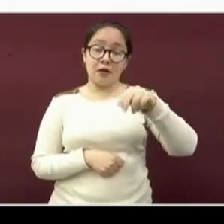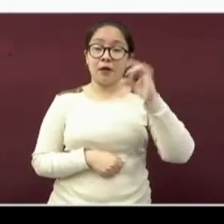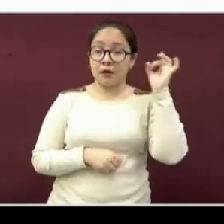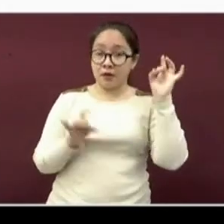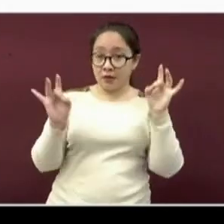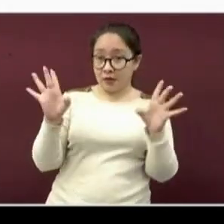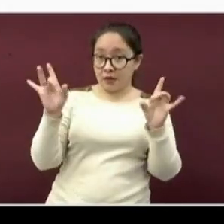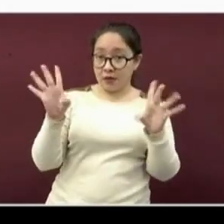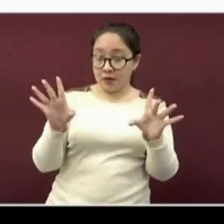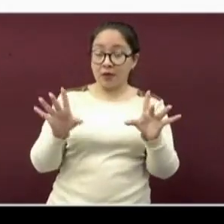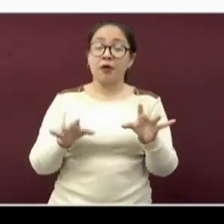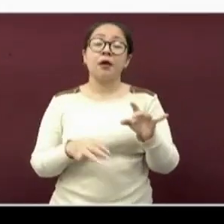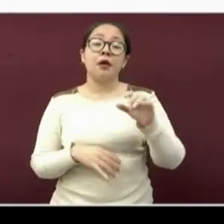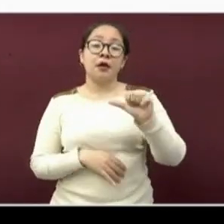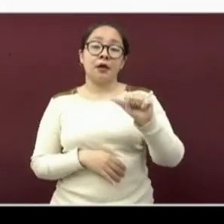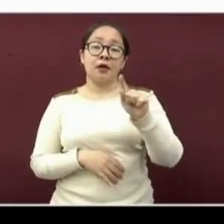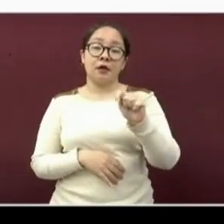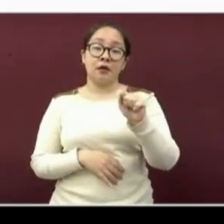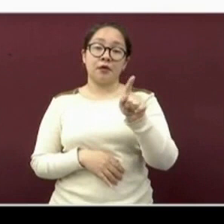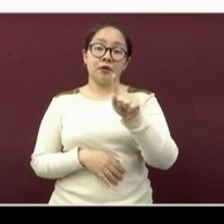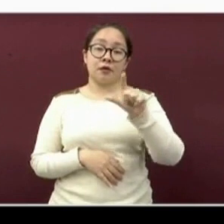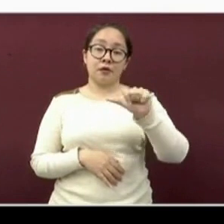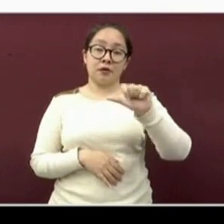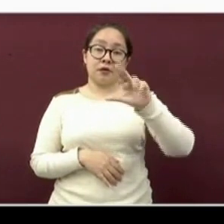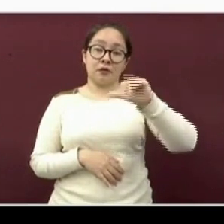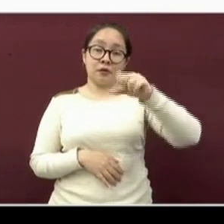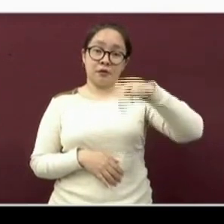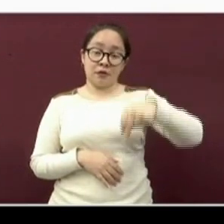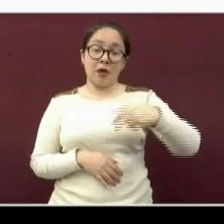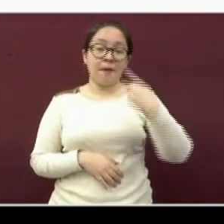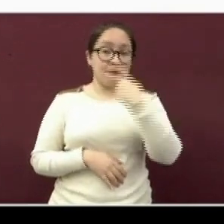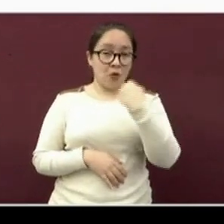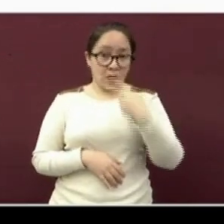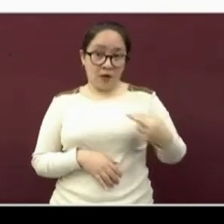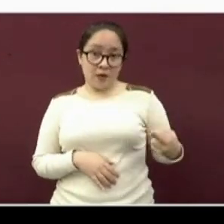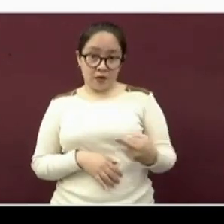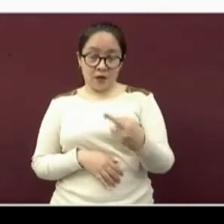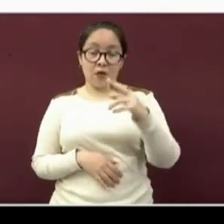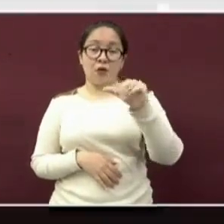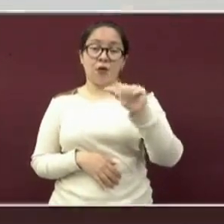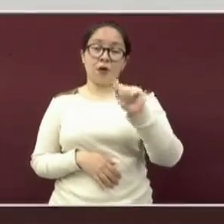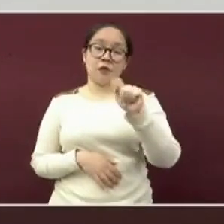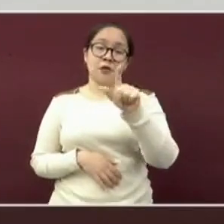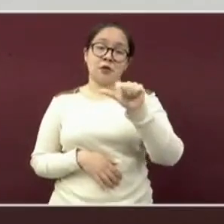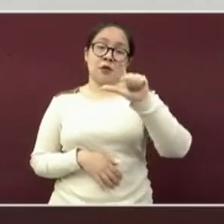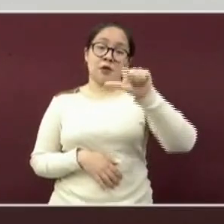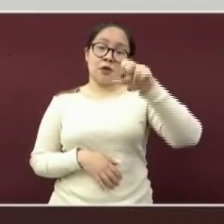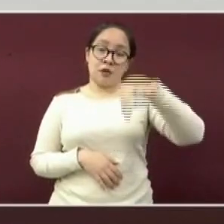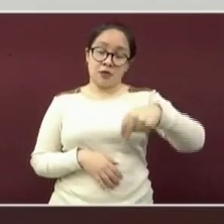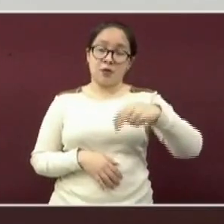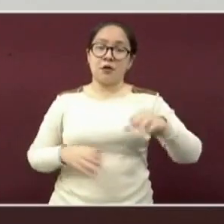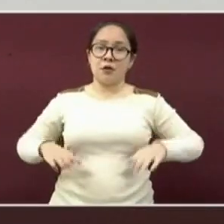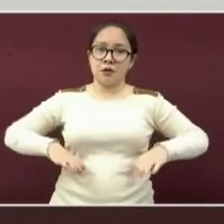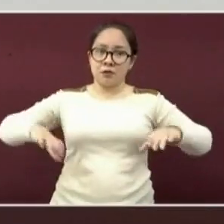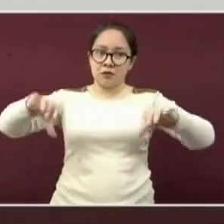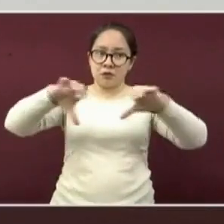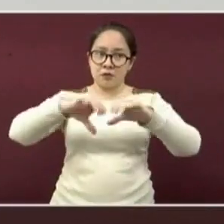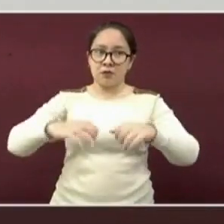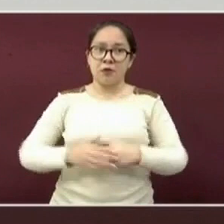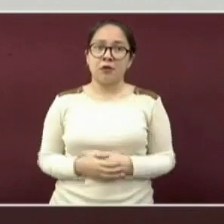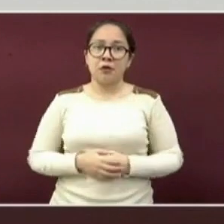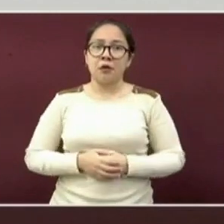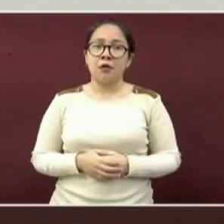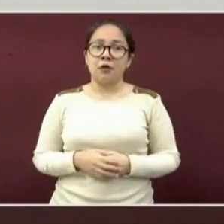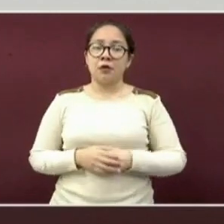Recabada, Atzacan, Boca del Río, Atzalan y Catemaco. Recuerden que donde hay casos